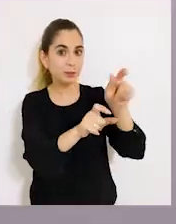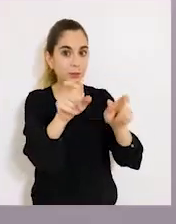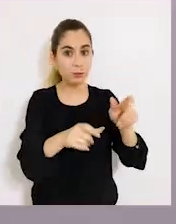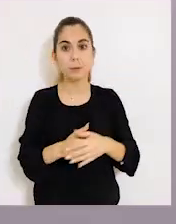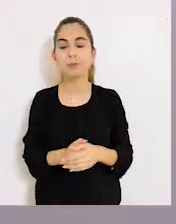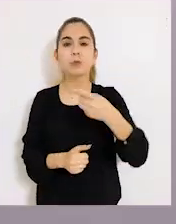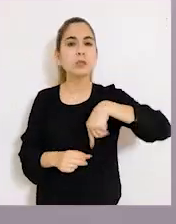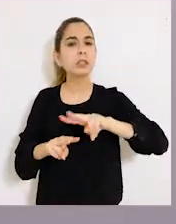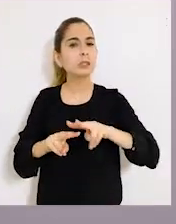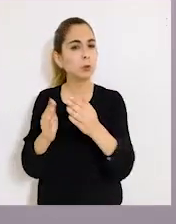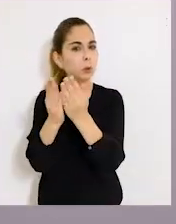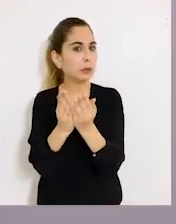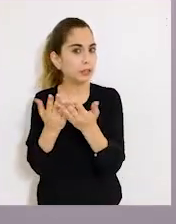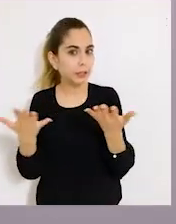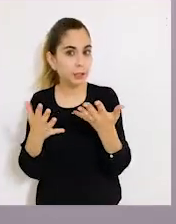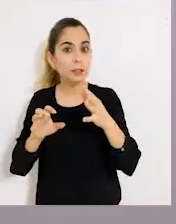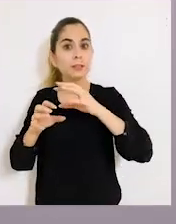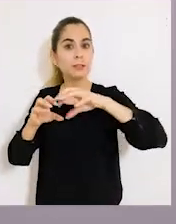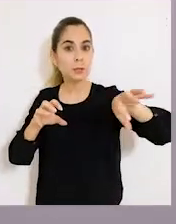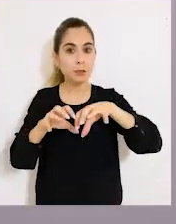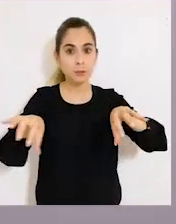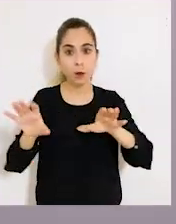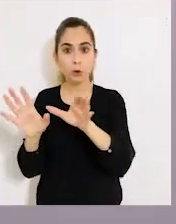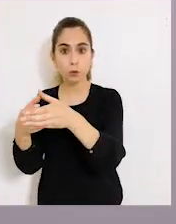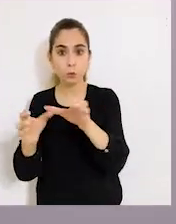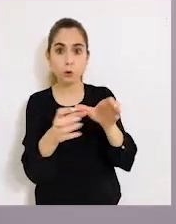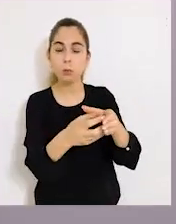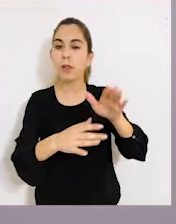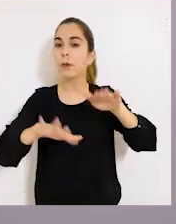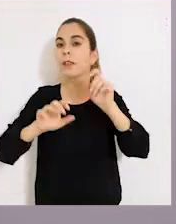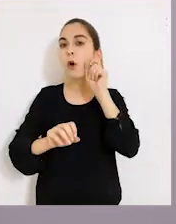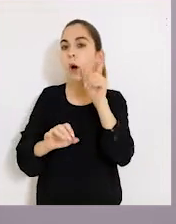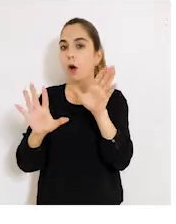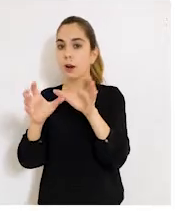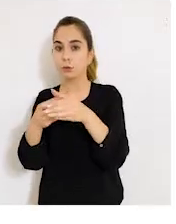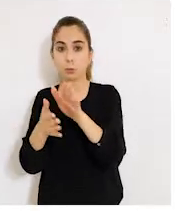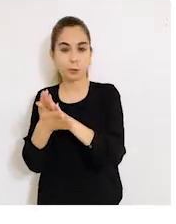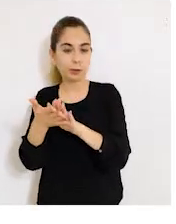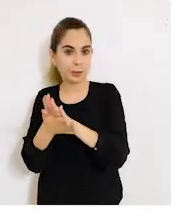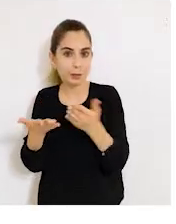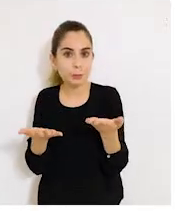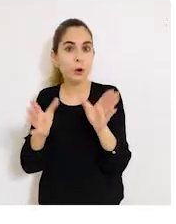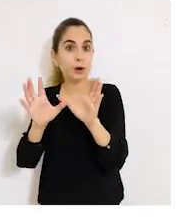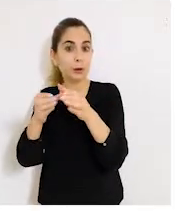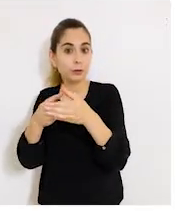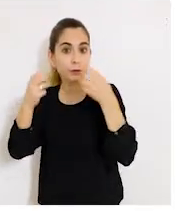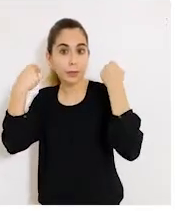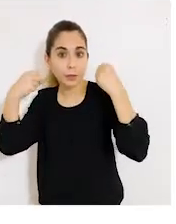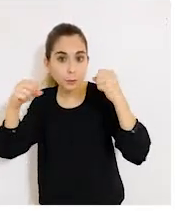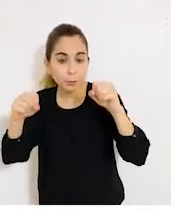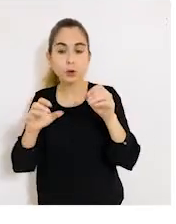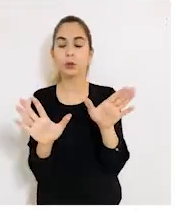Lo que hicimos con los estudiantes fue dividirlos en grupos en función a tipos de organizaciones, por ejemplo, organizaciones